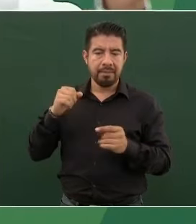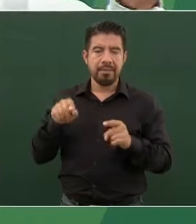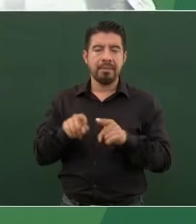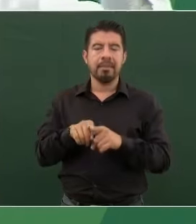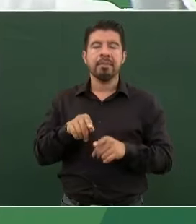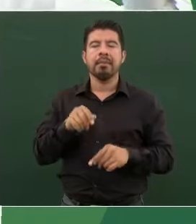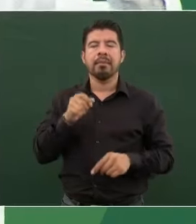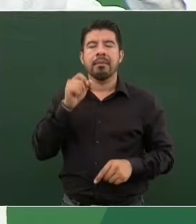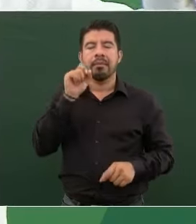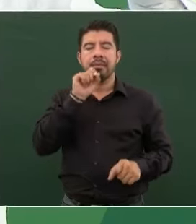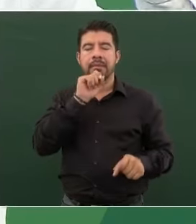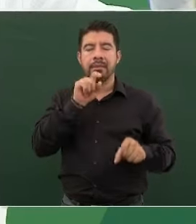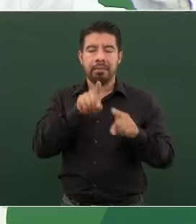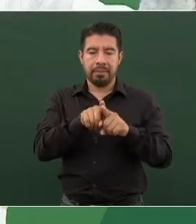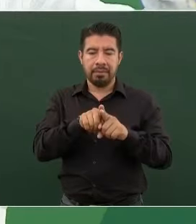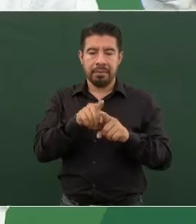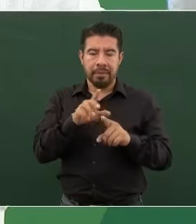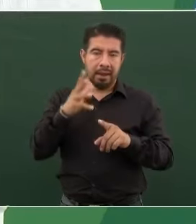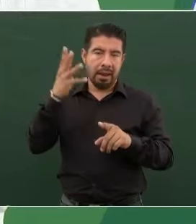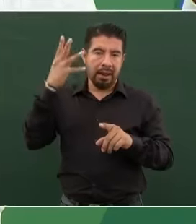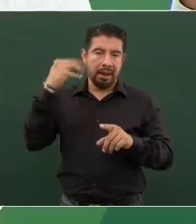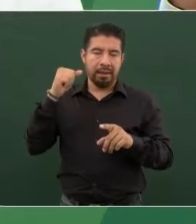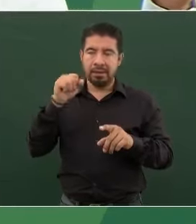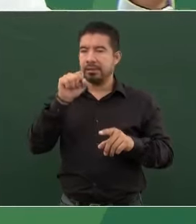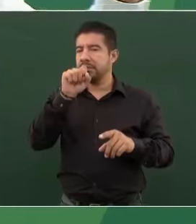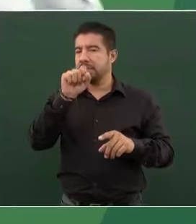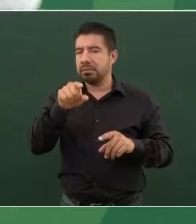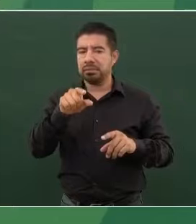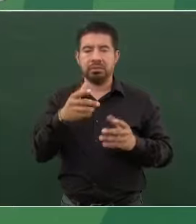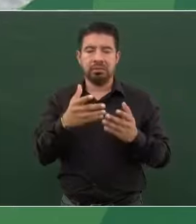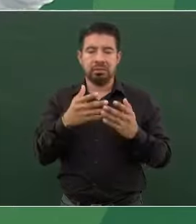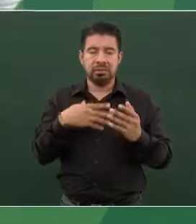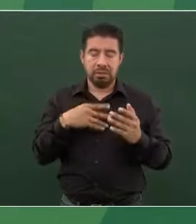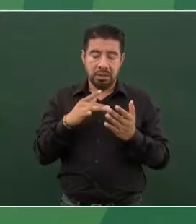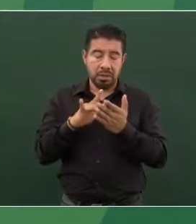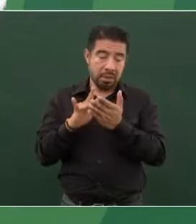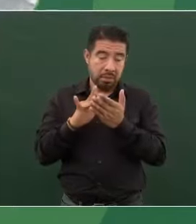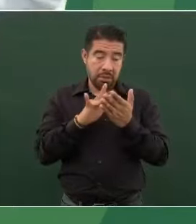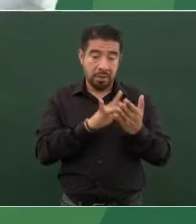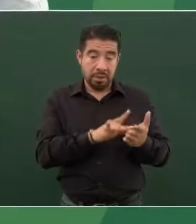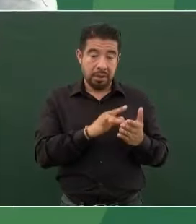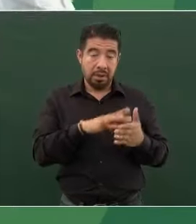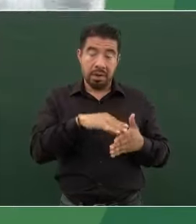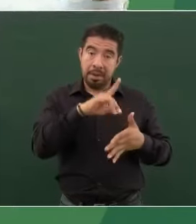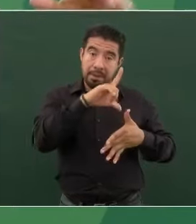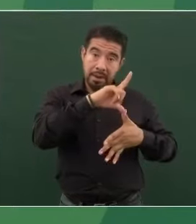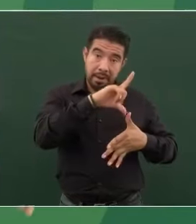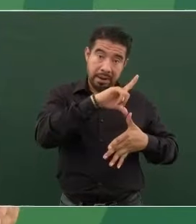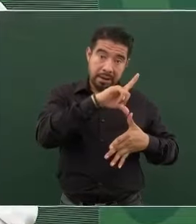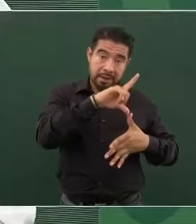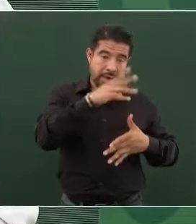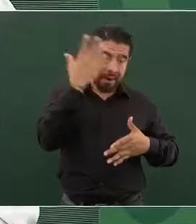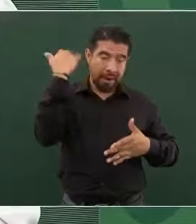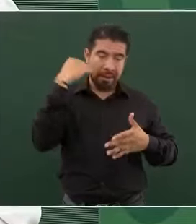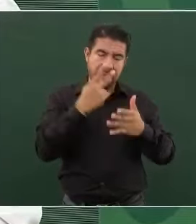apoyó a los pueblos de América Latina y del Caribe, no ha habido ningún programa